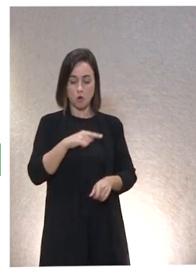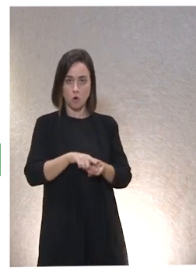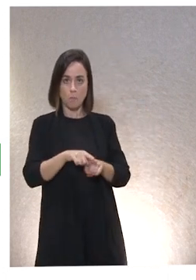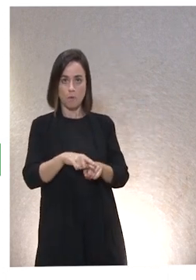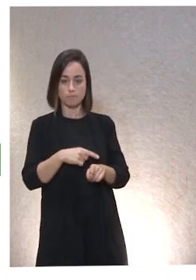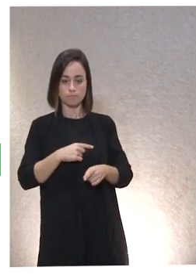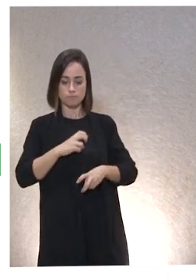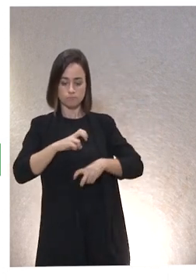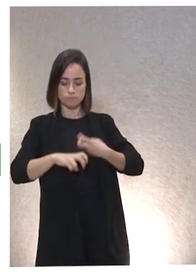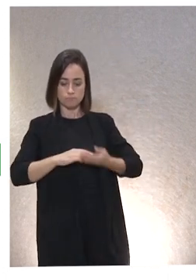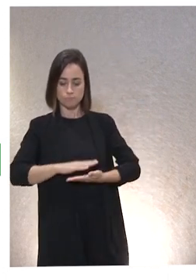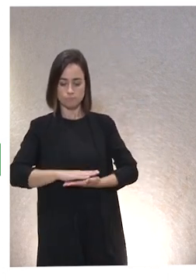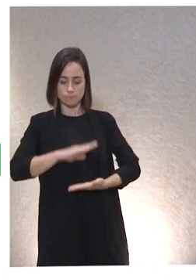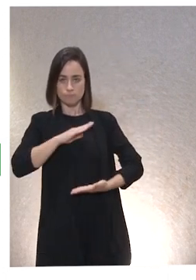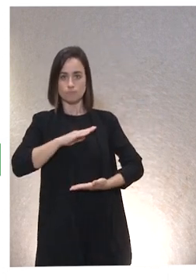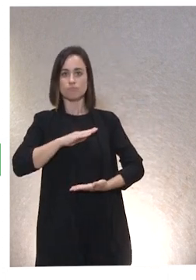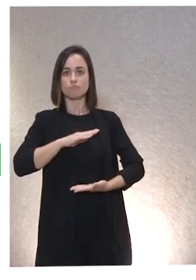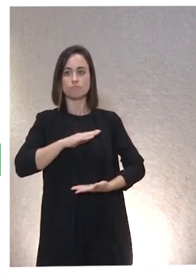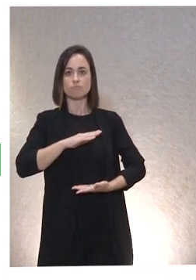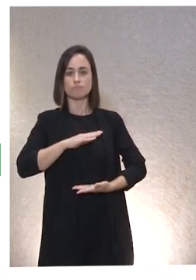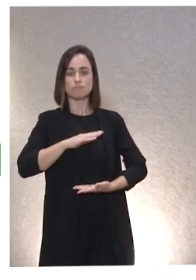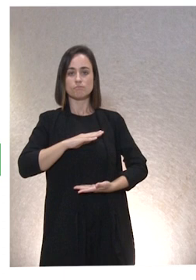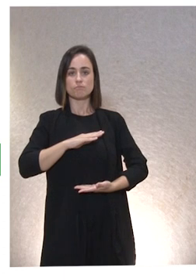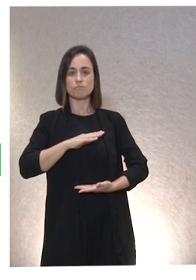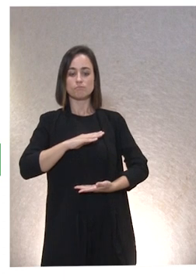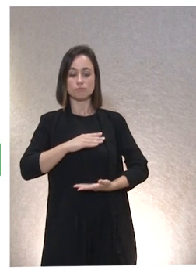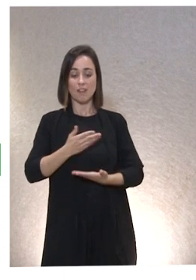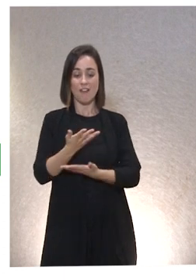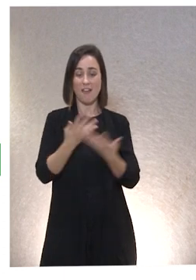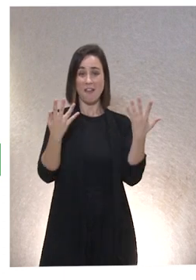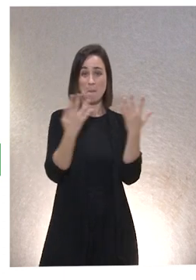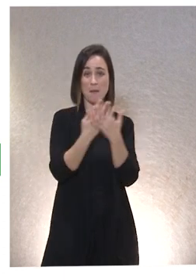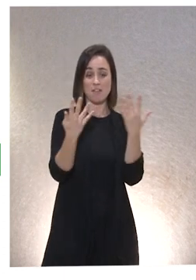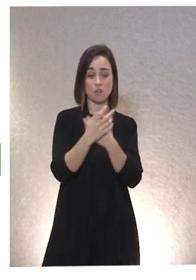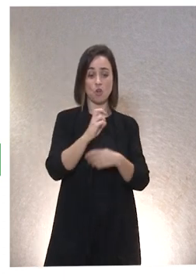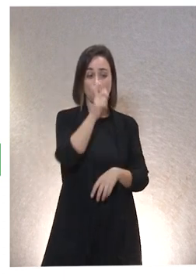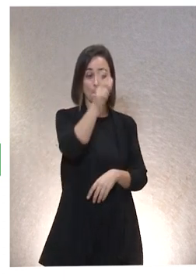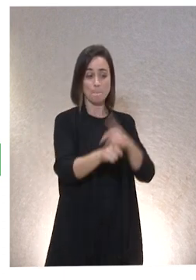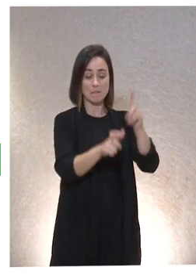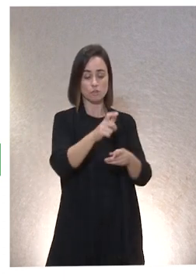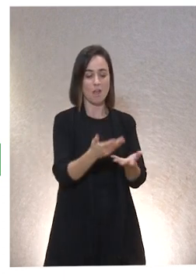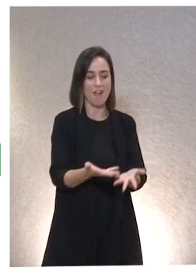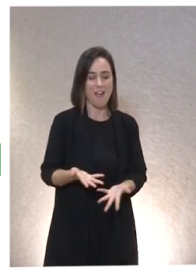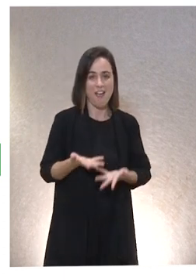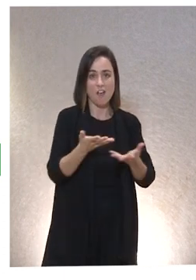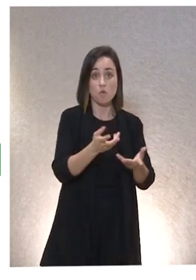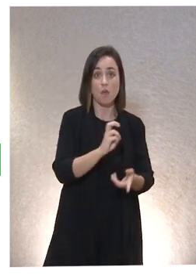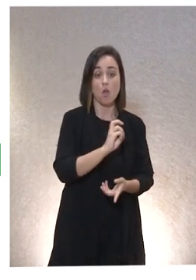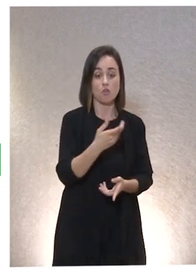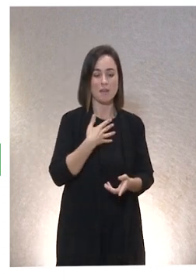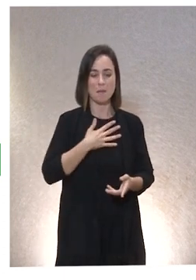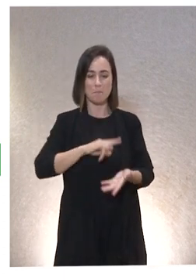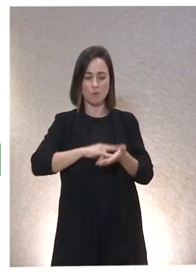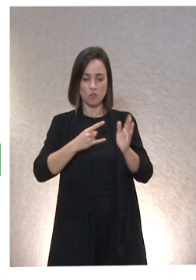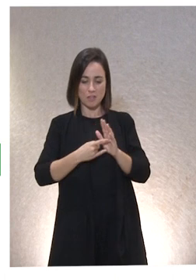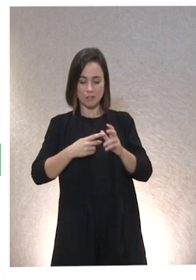combino con la autorrealización de otras personas, si la autorrealización de otras personas entra en mi proyecto de autorrealización, entonces,